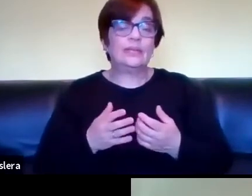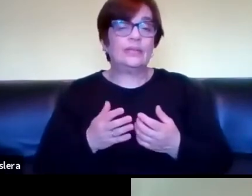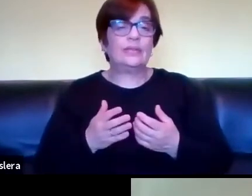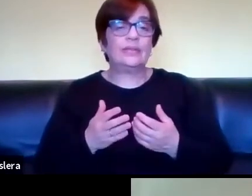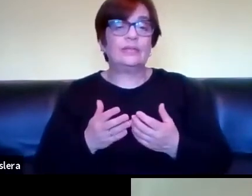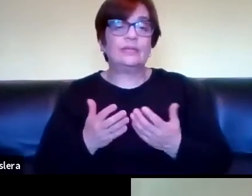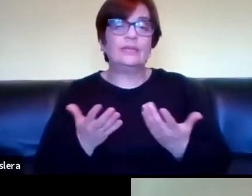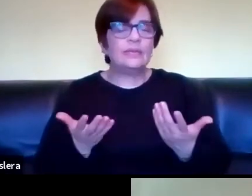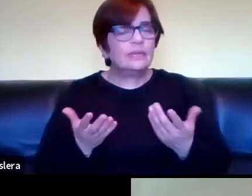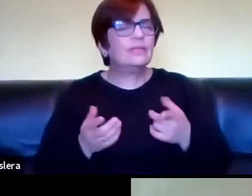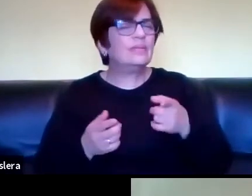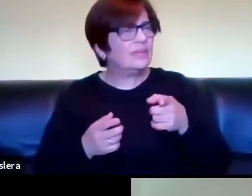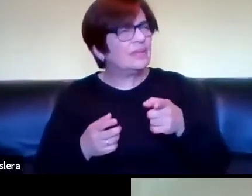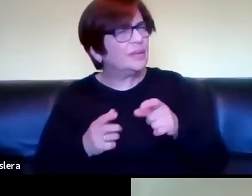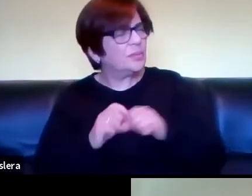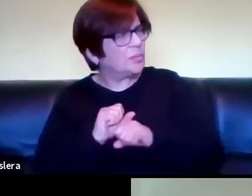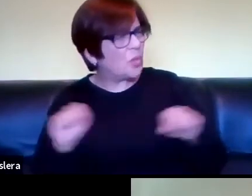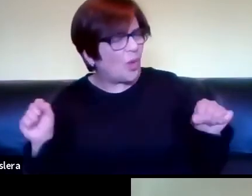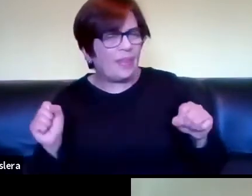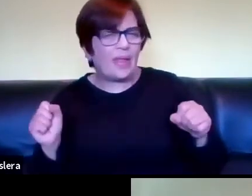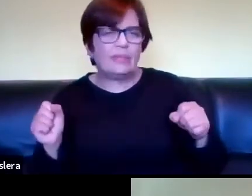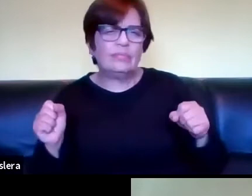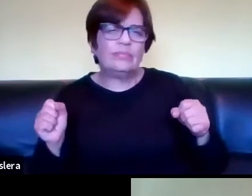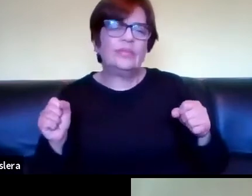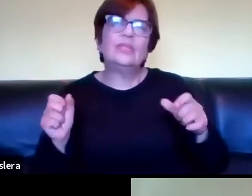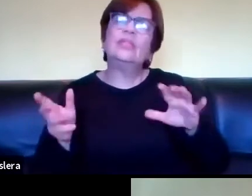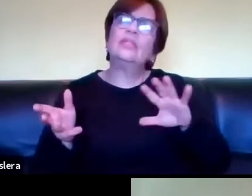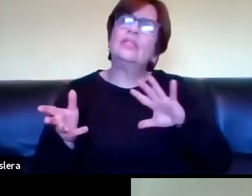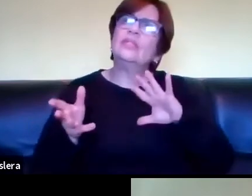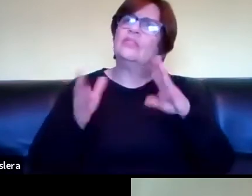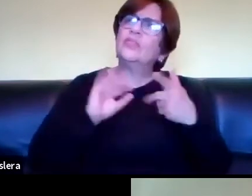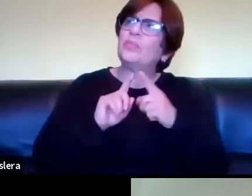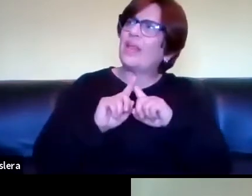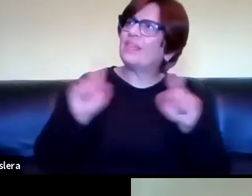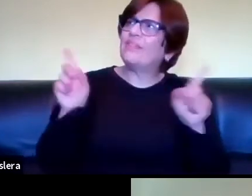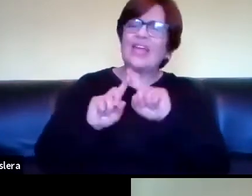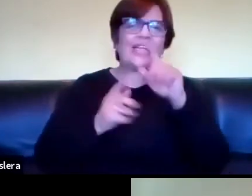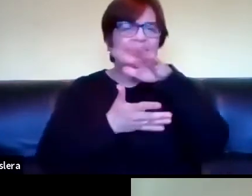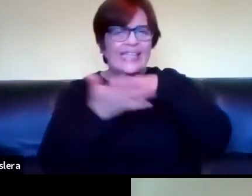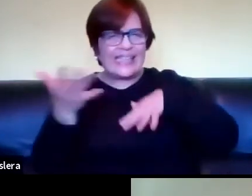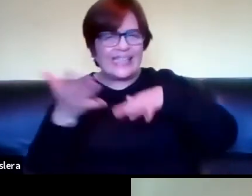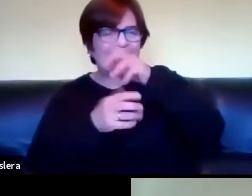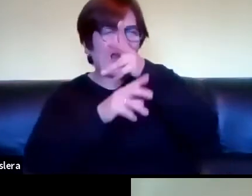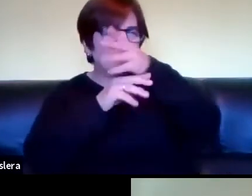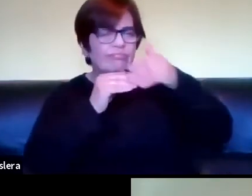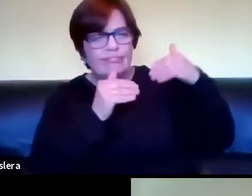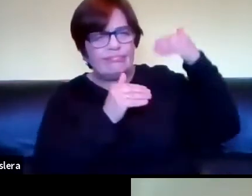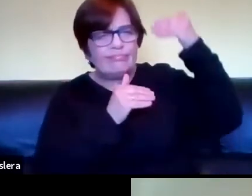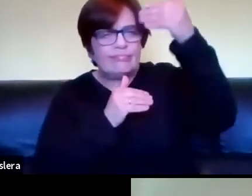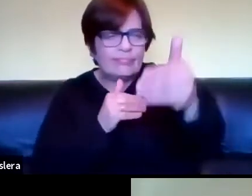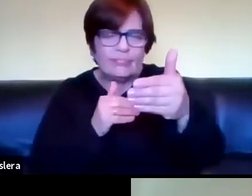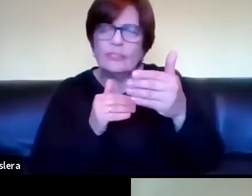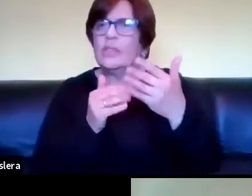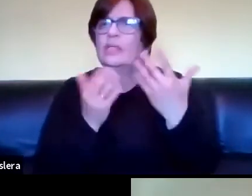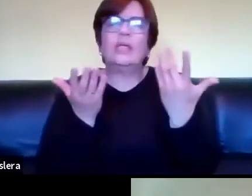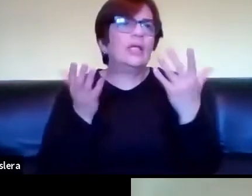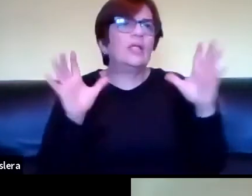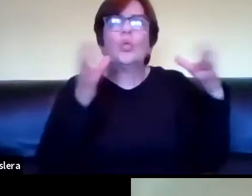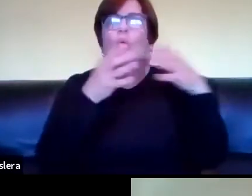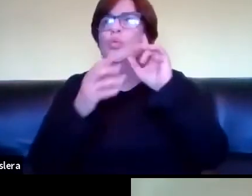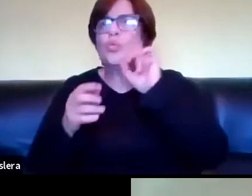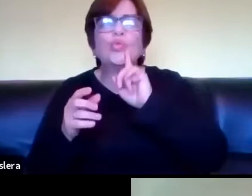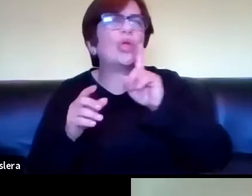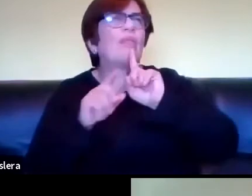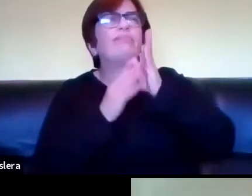si hay posibilidad de compartir este tipo o distintos tipos de textualidad diferida en diferentes comunidades sordas de